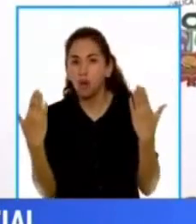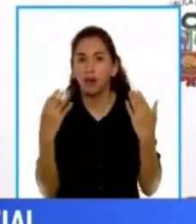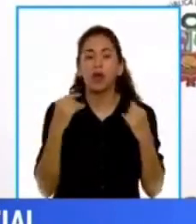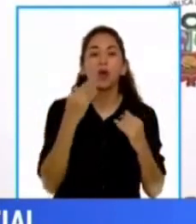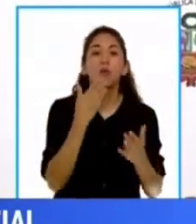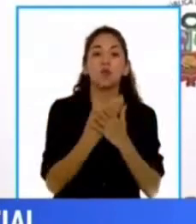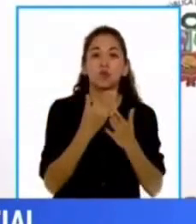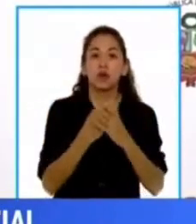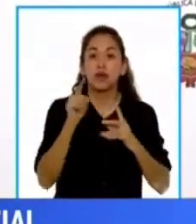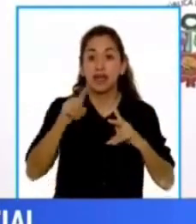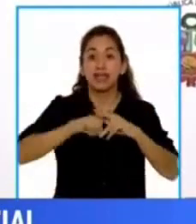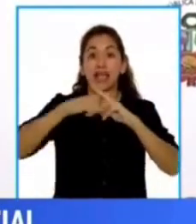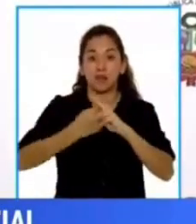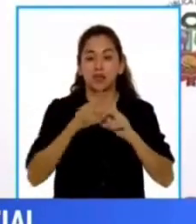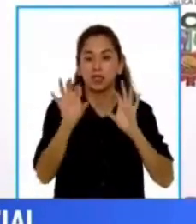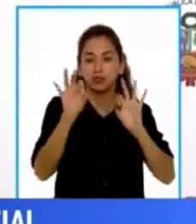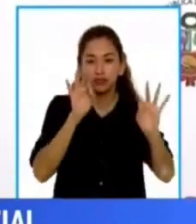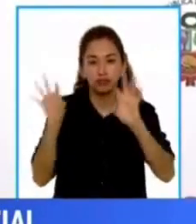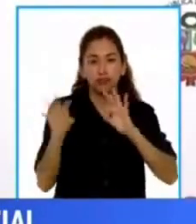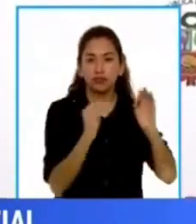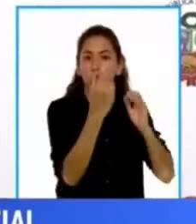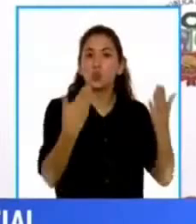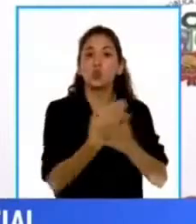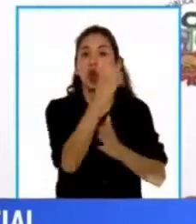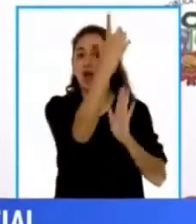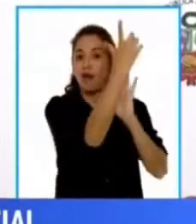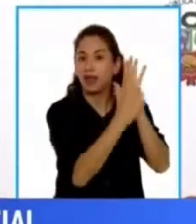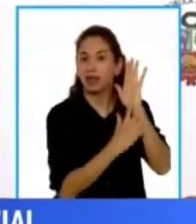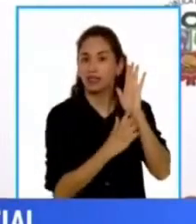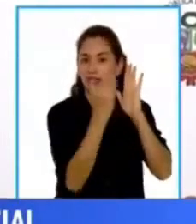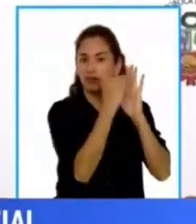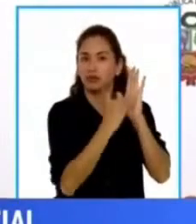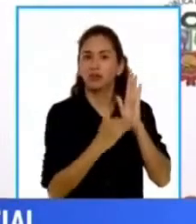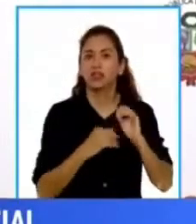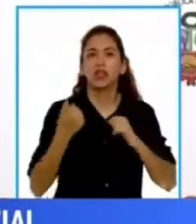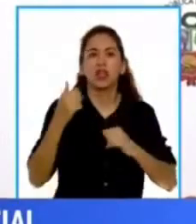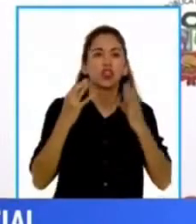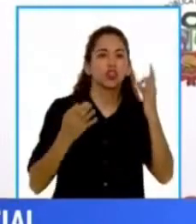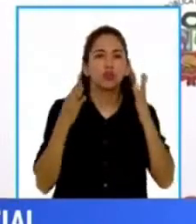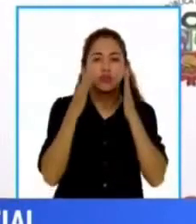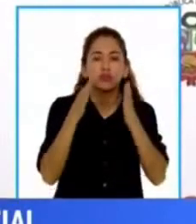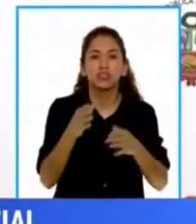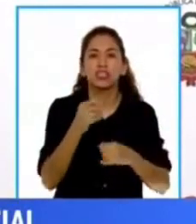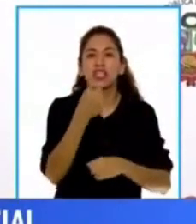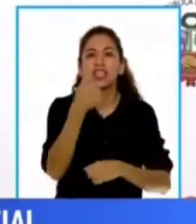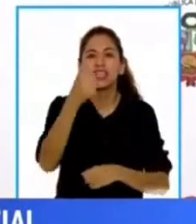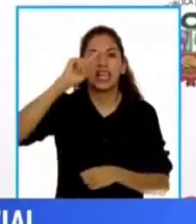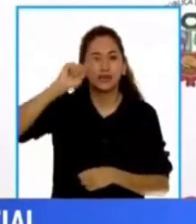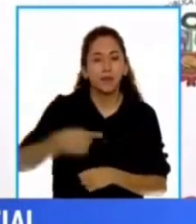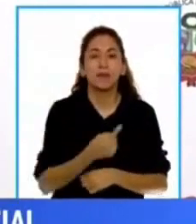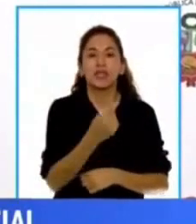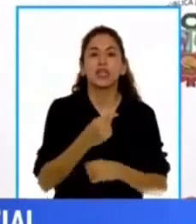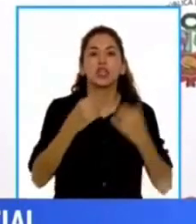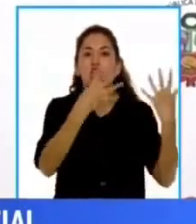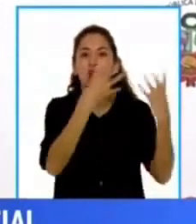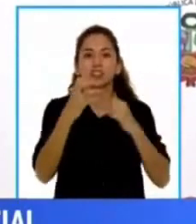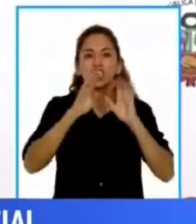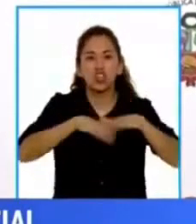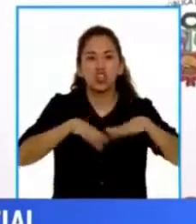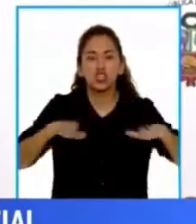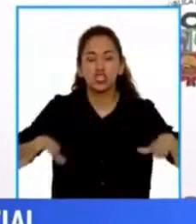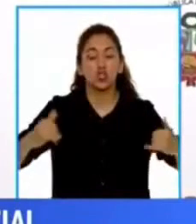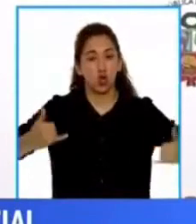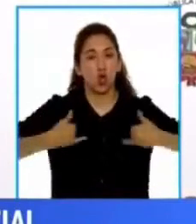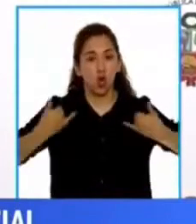depuradas para construir ese padrón para atender, como hemos dicho, a 10.900 niñas, niños y adolescentes. Es decir,